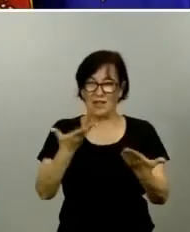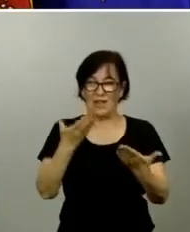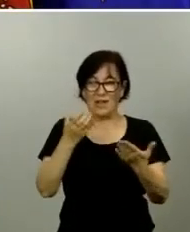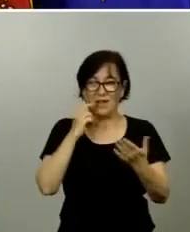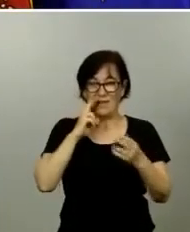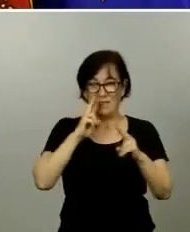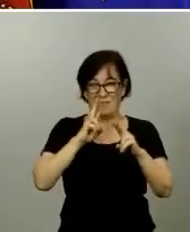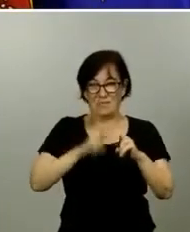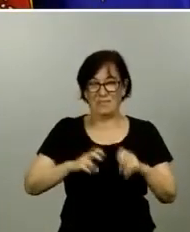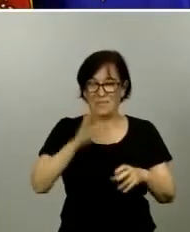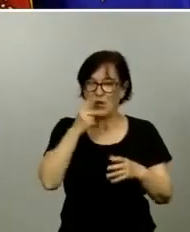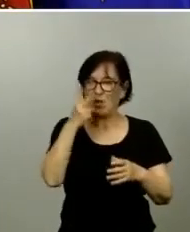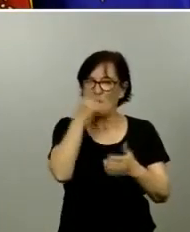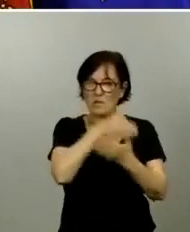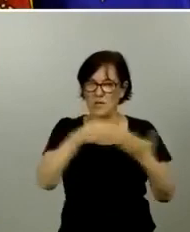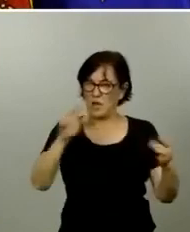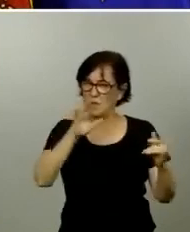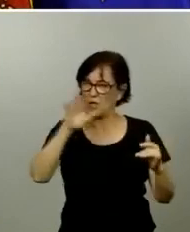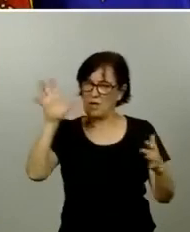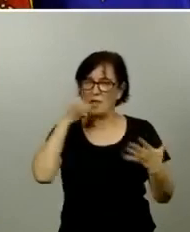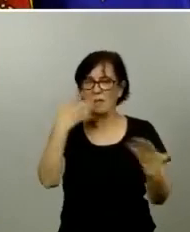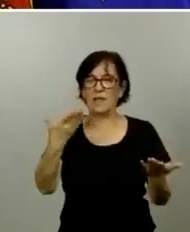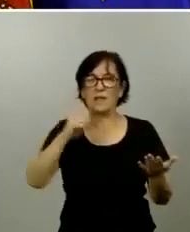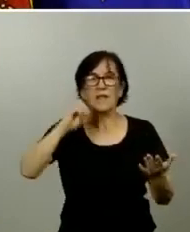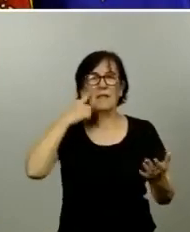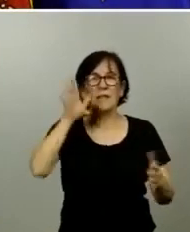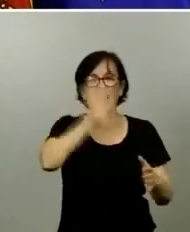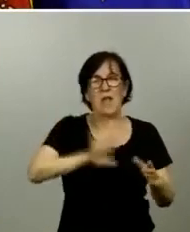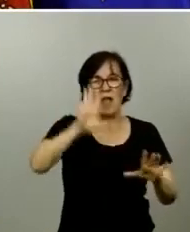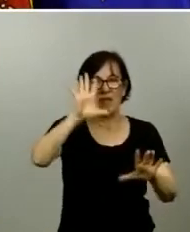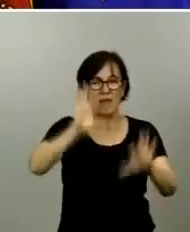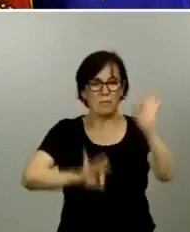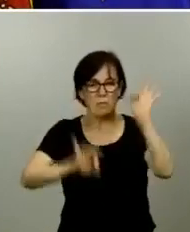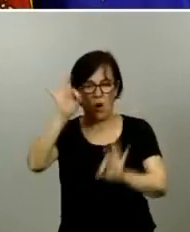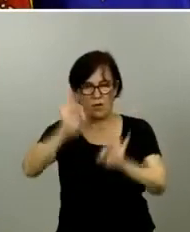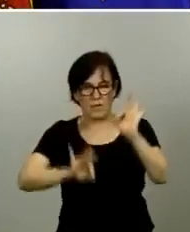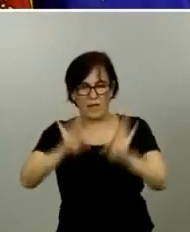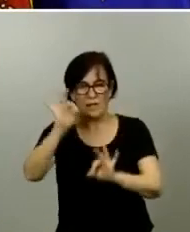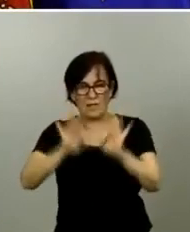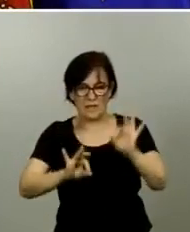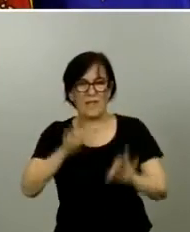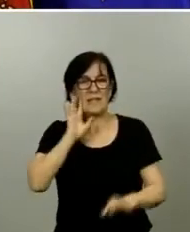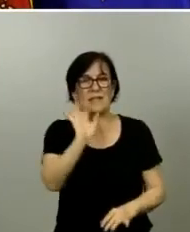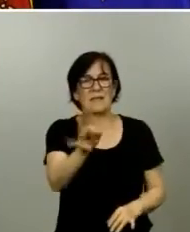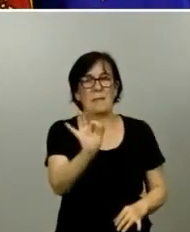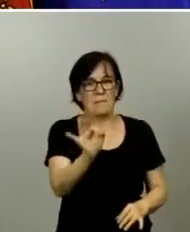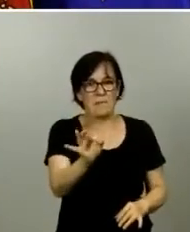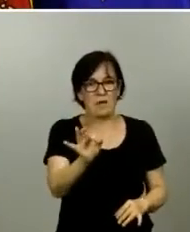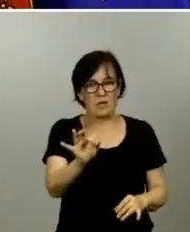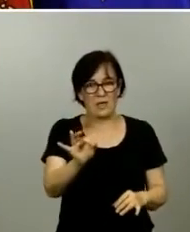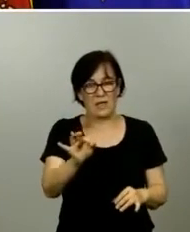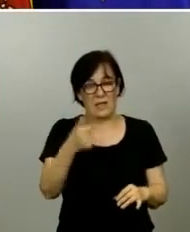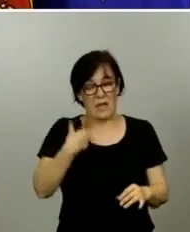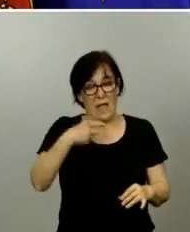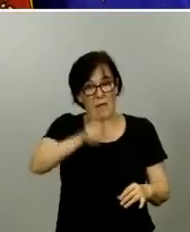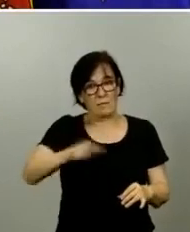y pico y que se han detectado a nivel nacional como un 10% de los casos que realmente de las personas que realmente se han infectado porque